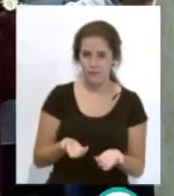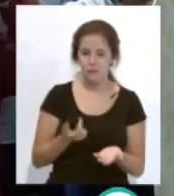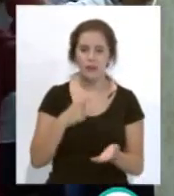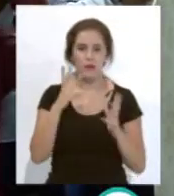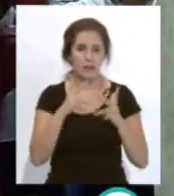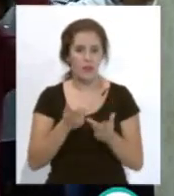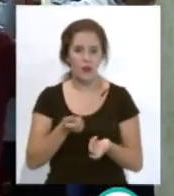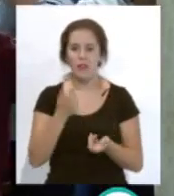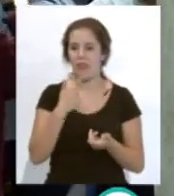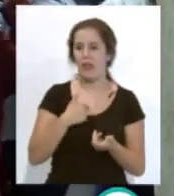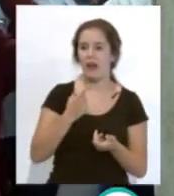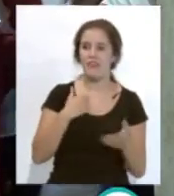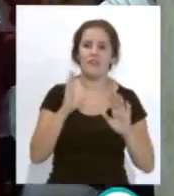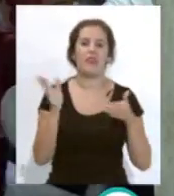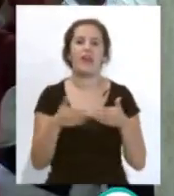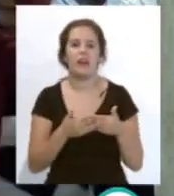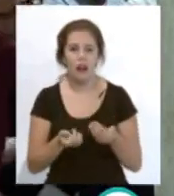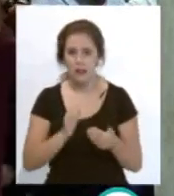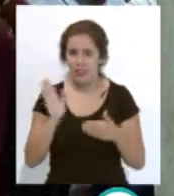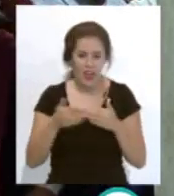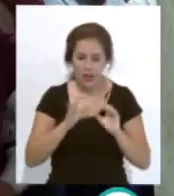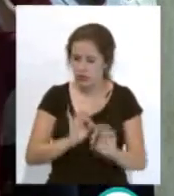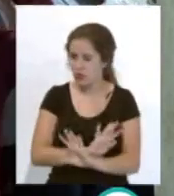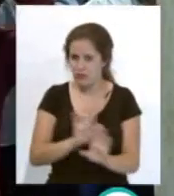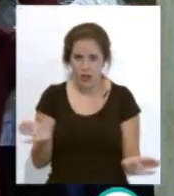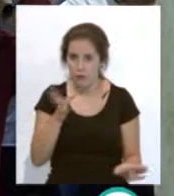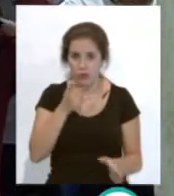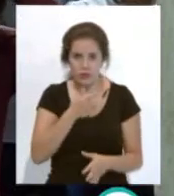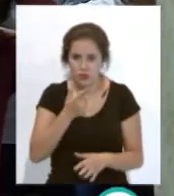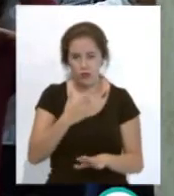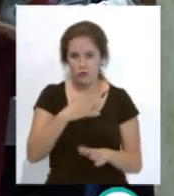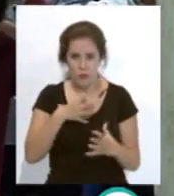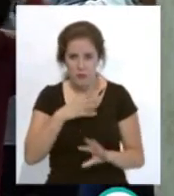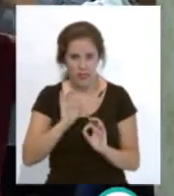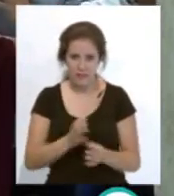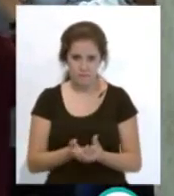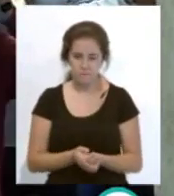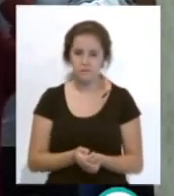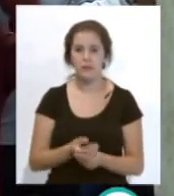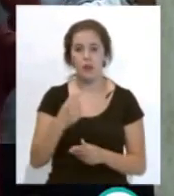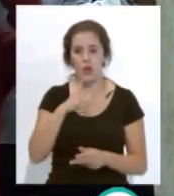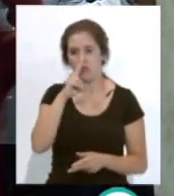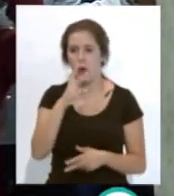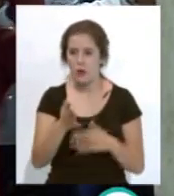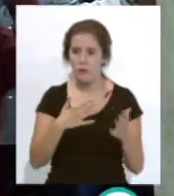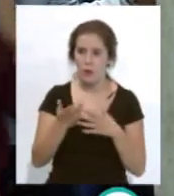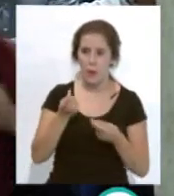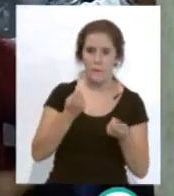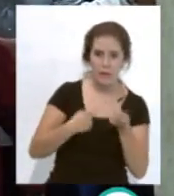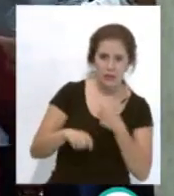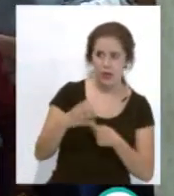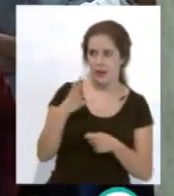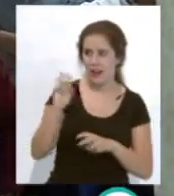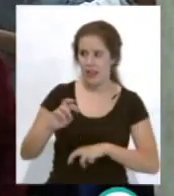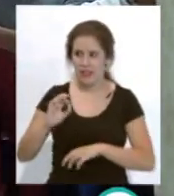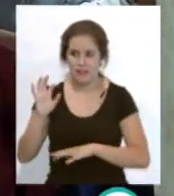administradores concursales decían que había que cerrar. Señores, cierren esto, que esto es una ruina. Se llevó un par de años en venta, no vino nadie a